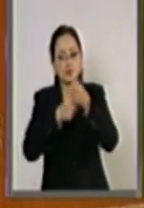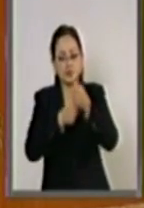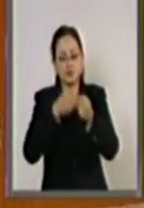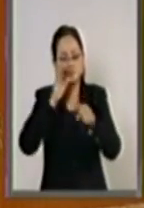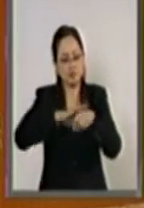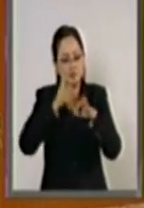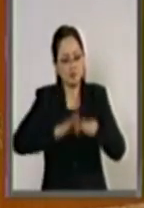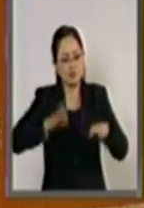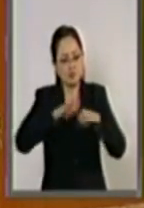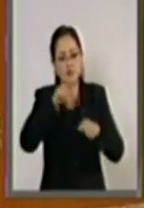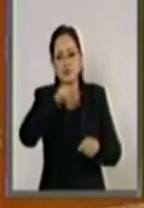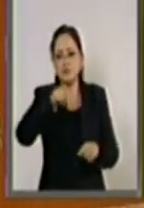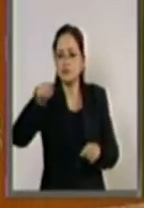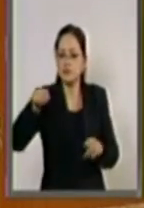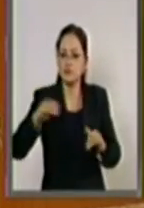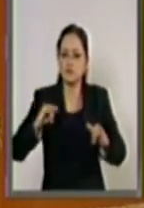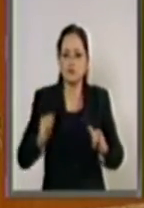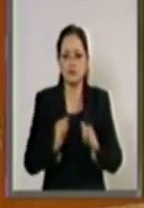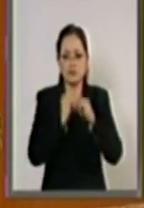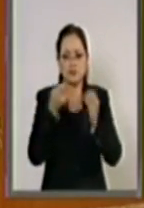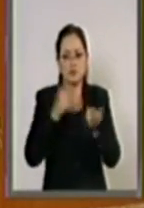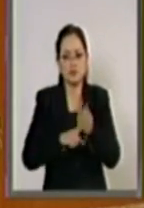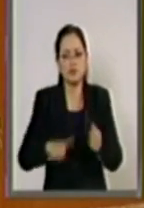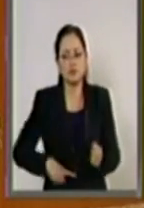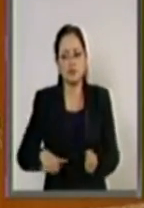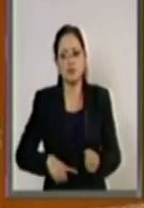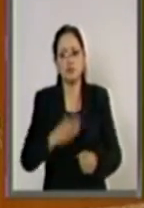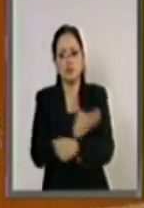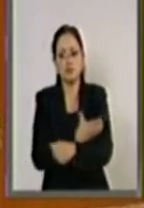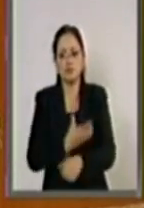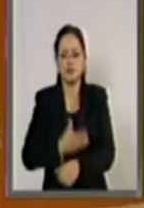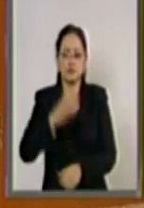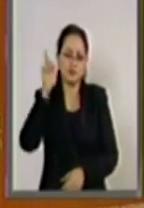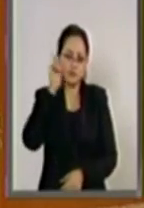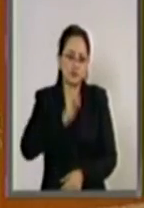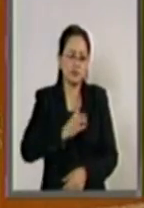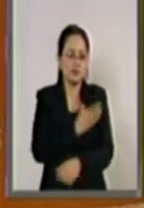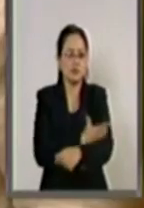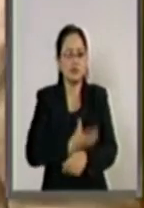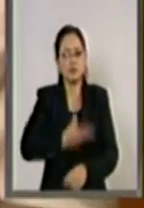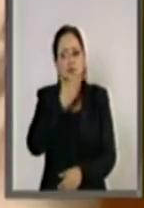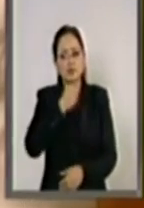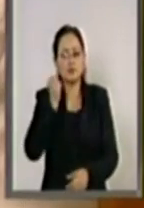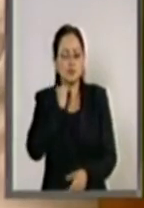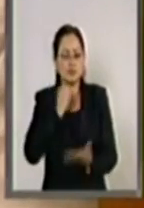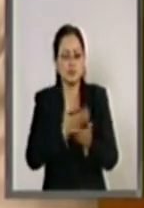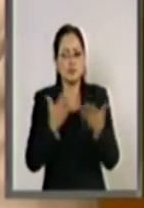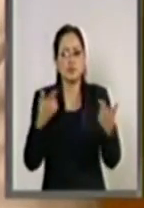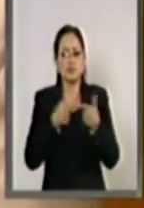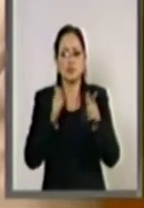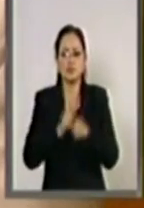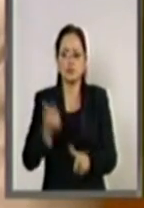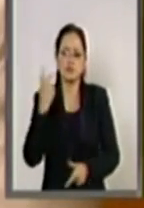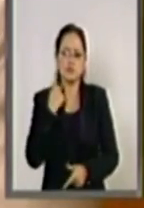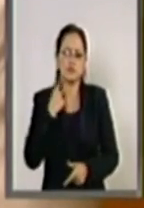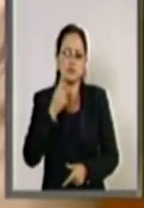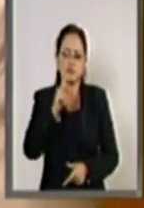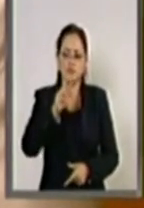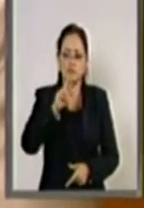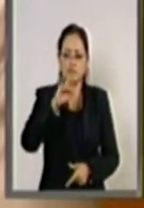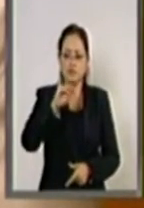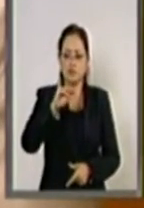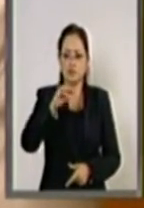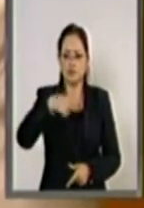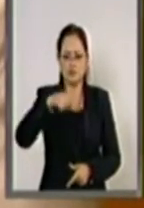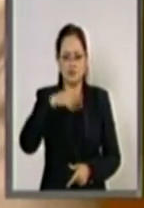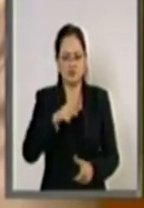instituciones del Estado mexicano. Compañeras y compañeros legisladores, el grupo parlamentario del PRI no es omiso